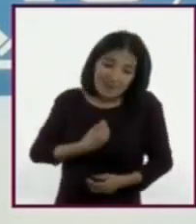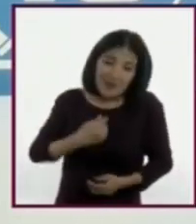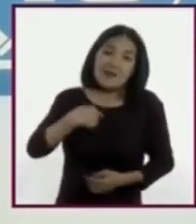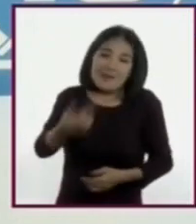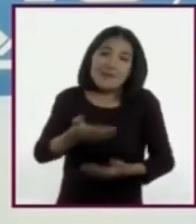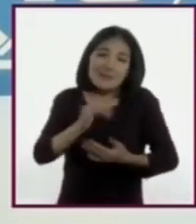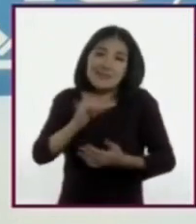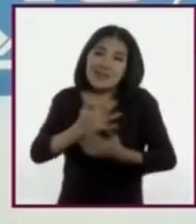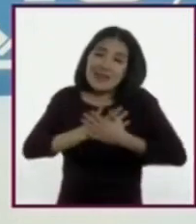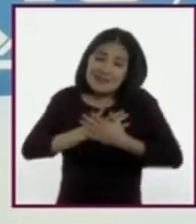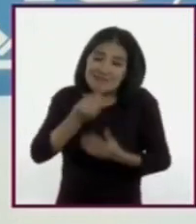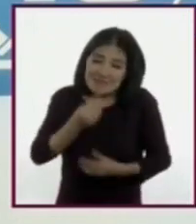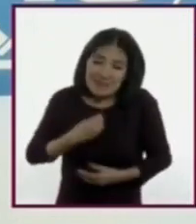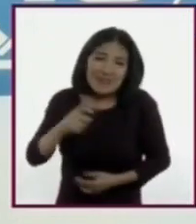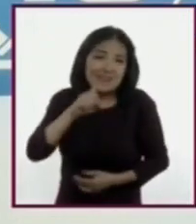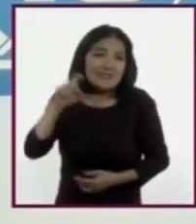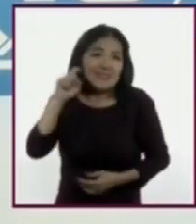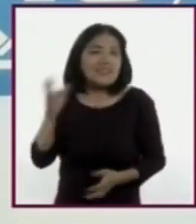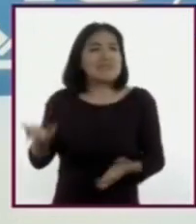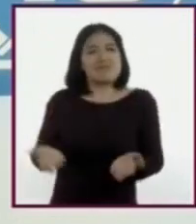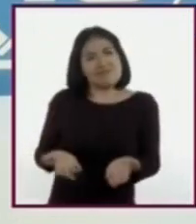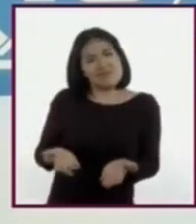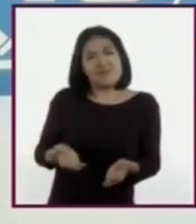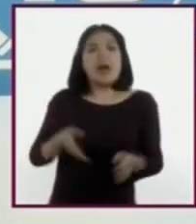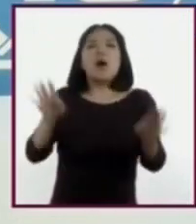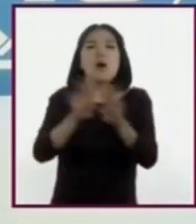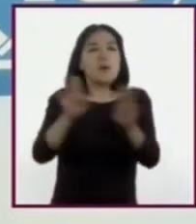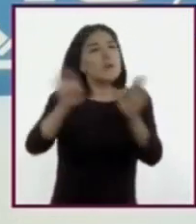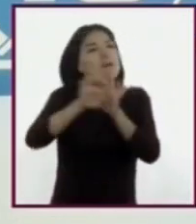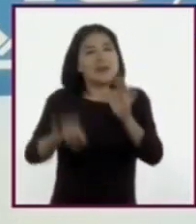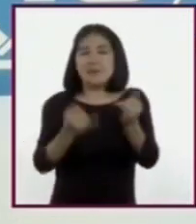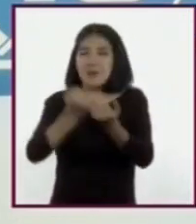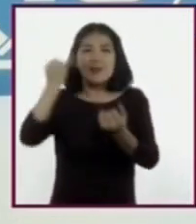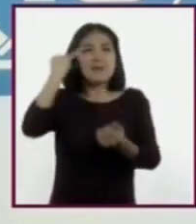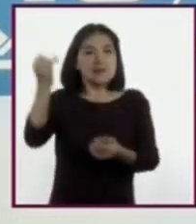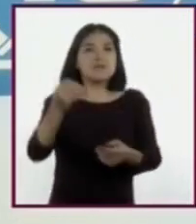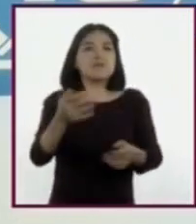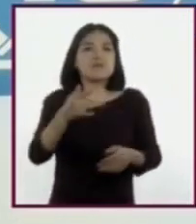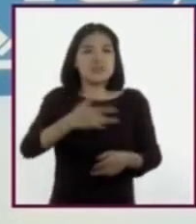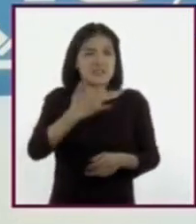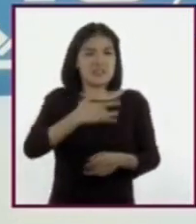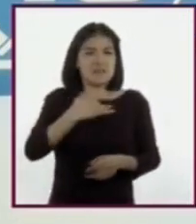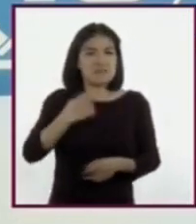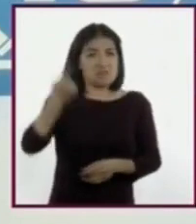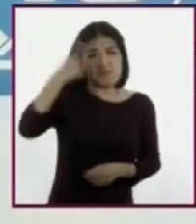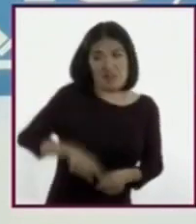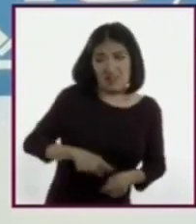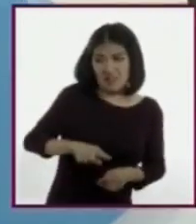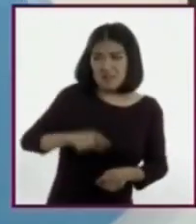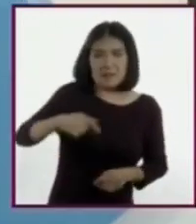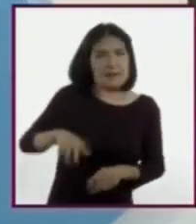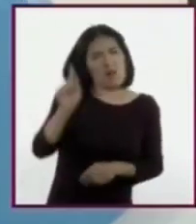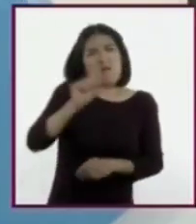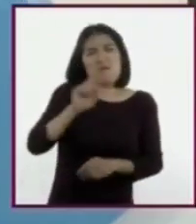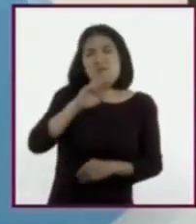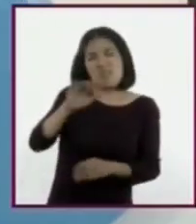son esos pasajeros que desean ir a otro lado, así que habrá que decidir si seguir o bajarse.